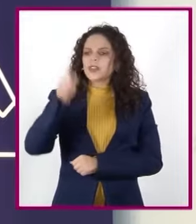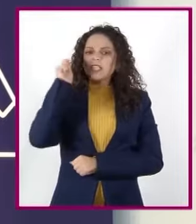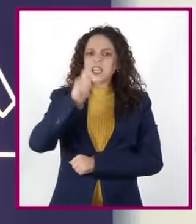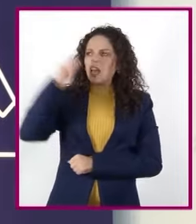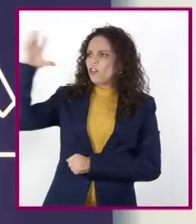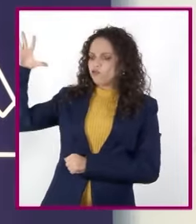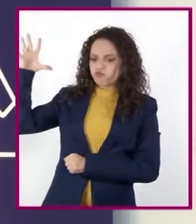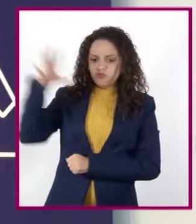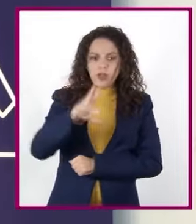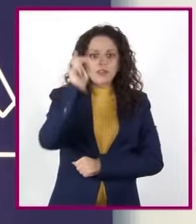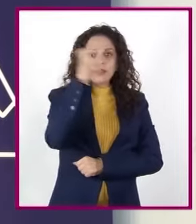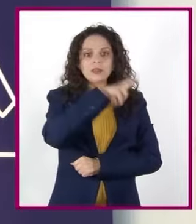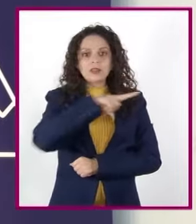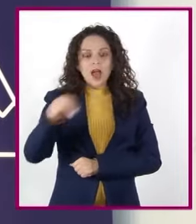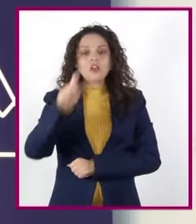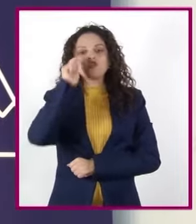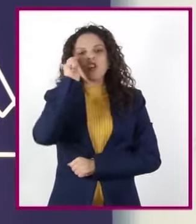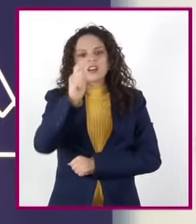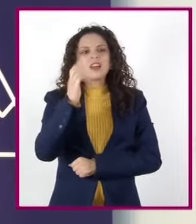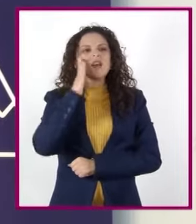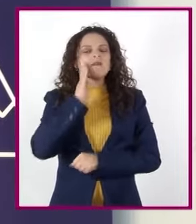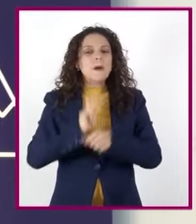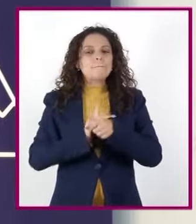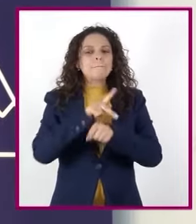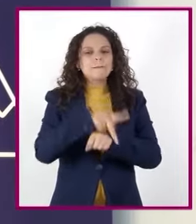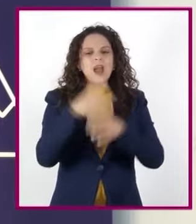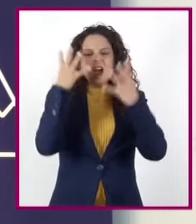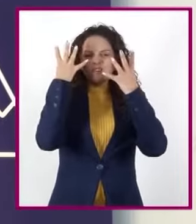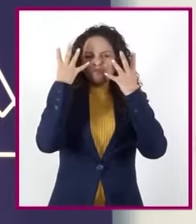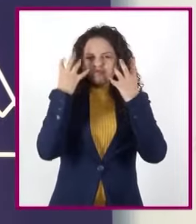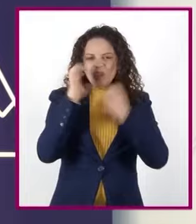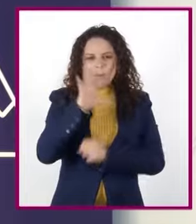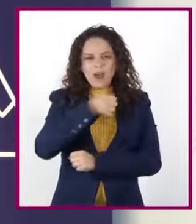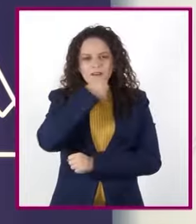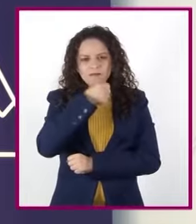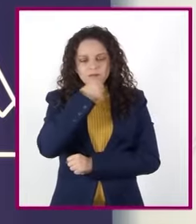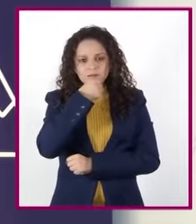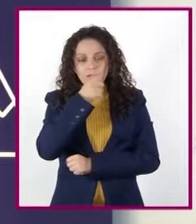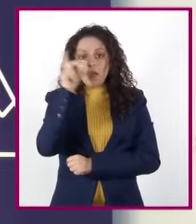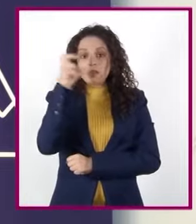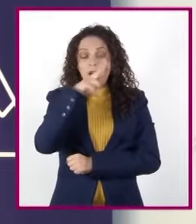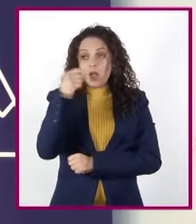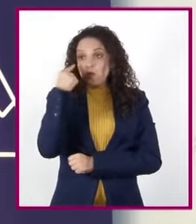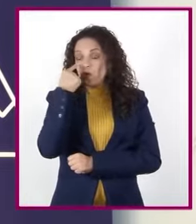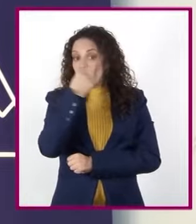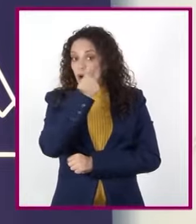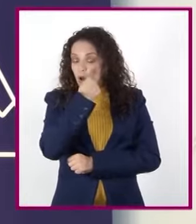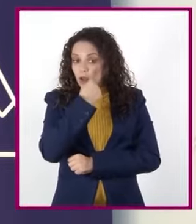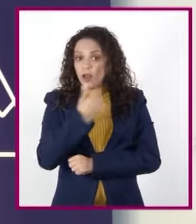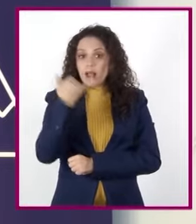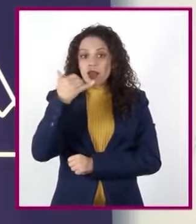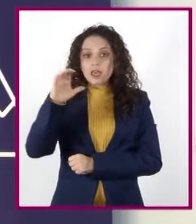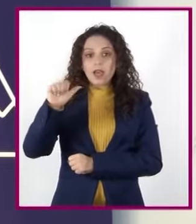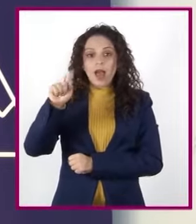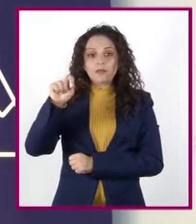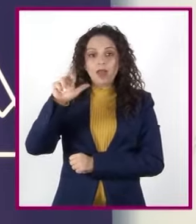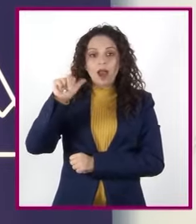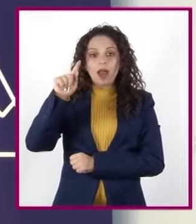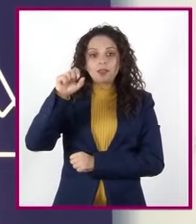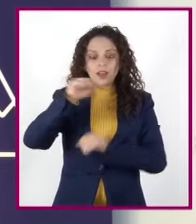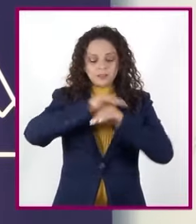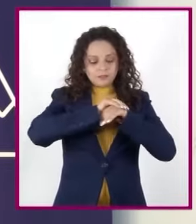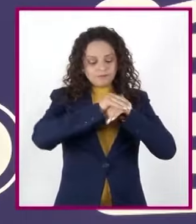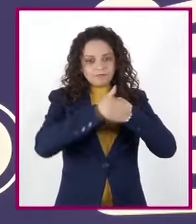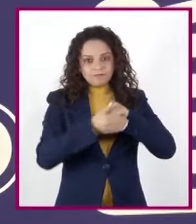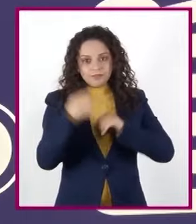daños como envejecimiento prematuro, cataratas y daños en la vista, deficiencias en el sistema inmunológico y